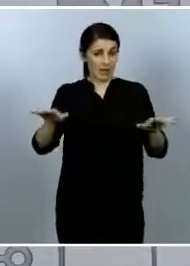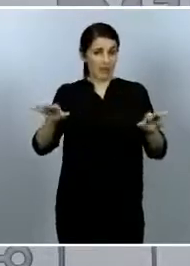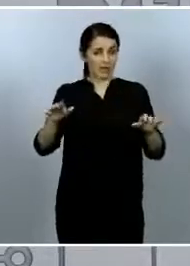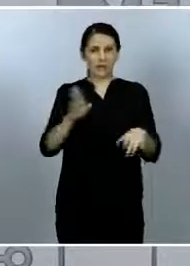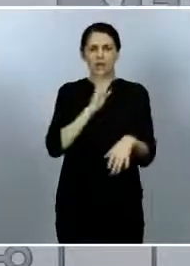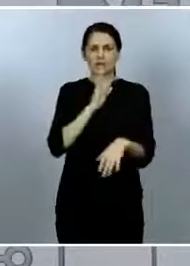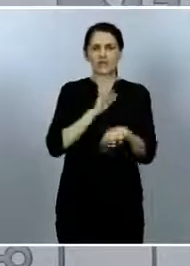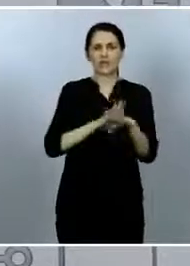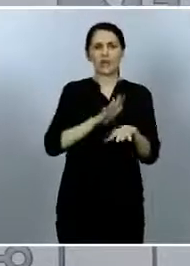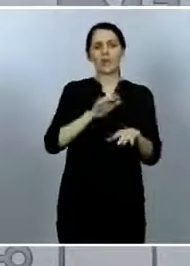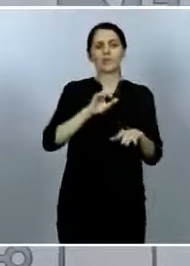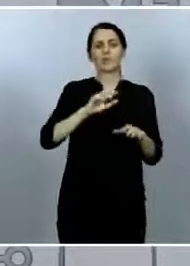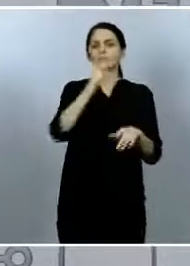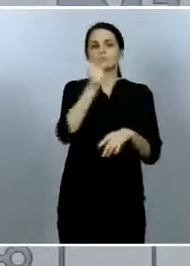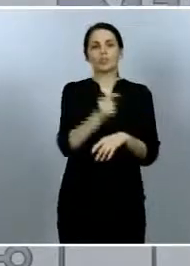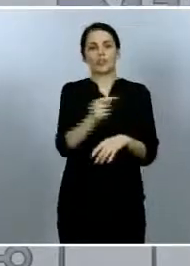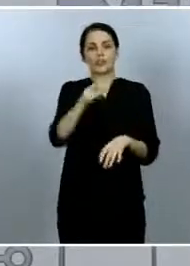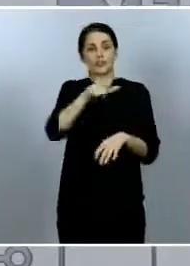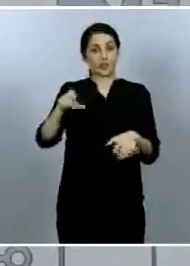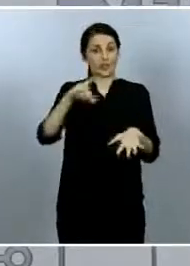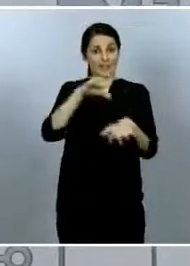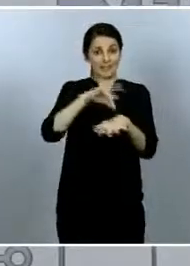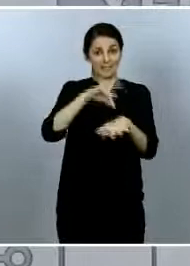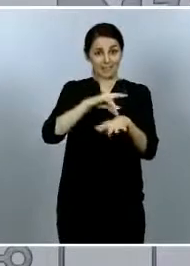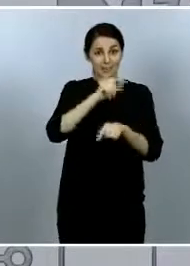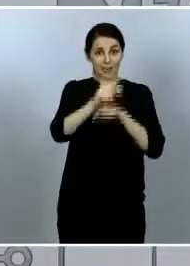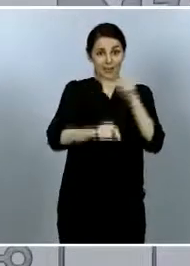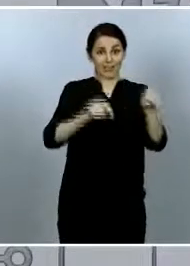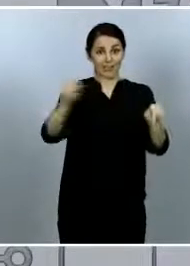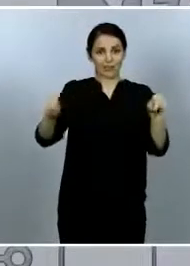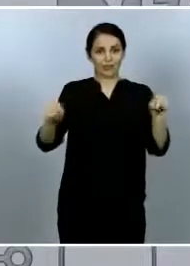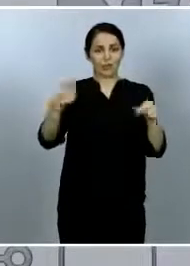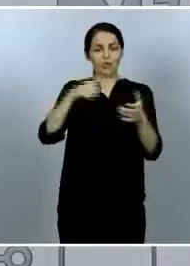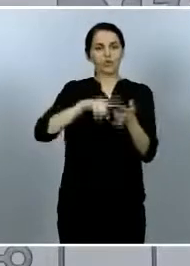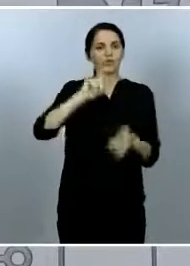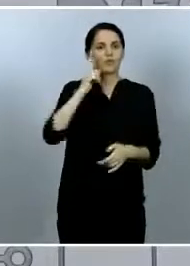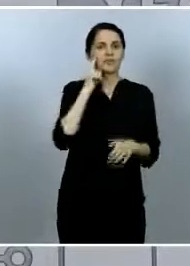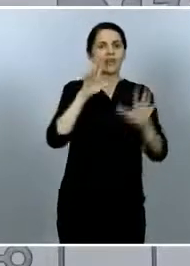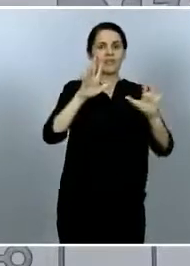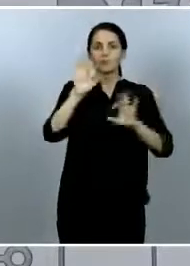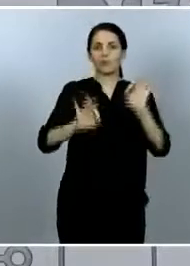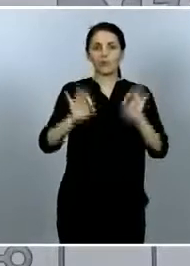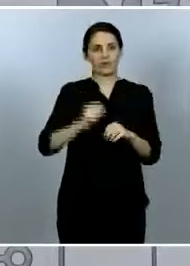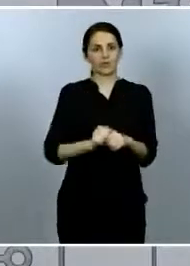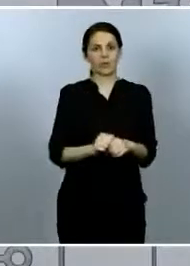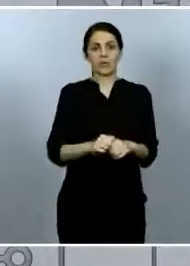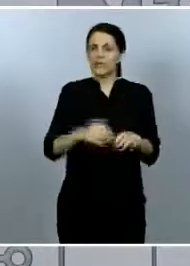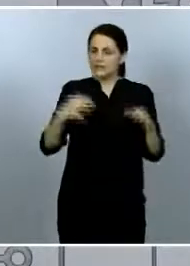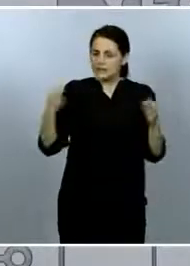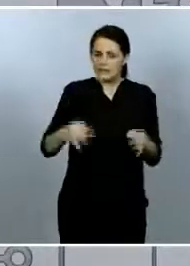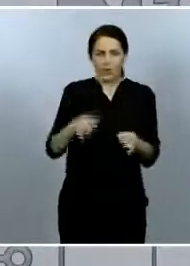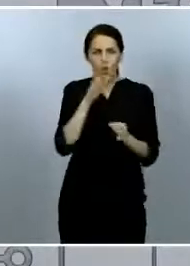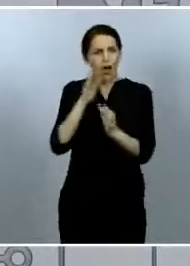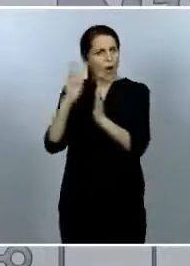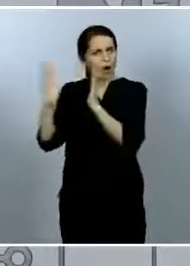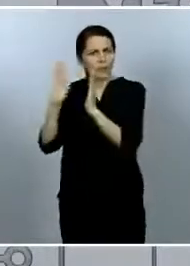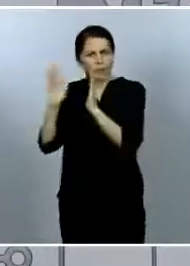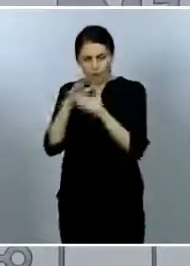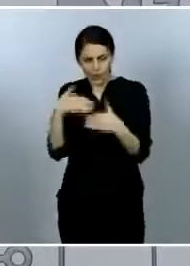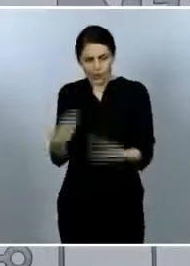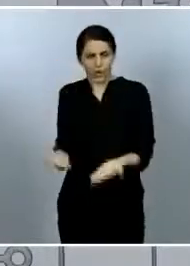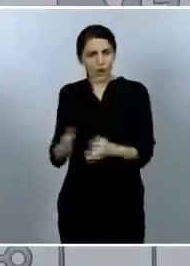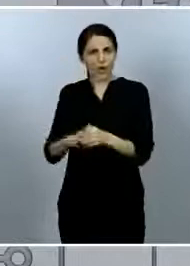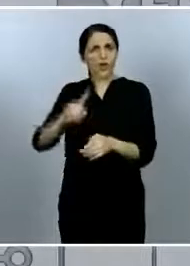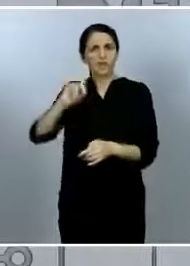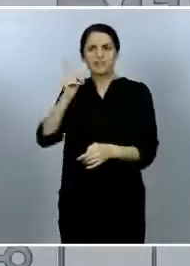total real de infectados probablemente en este momento estemos detectando mucho más estemos detectando no se podría decir